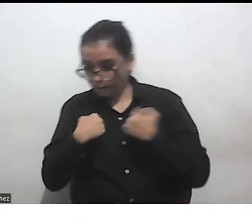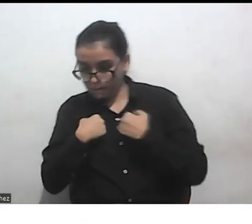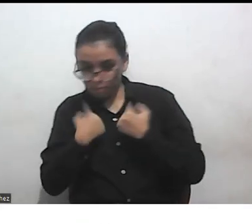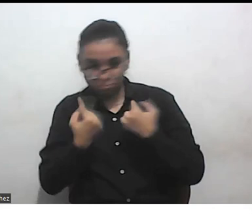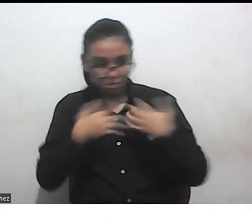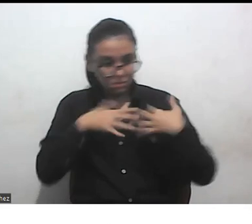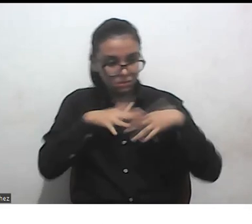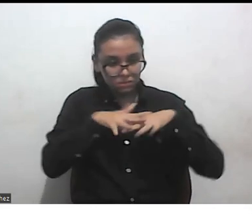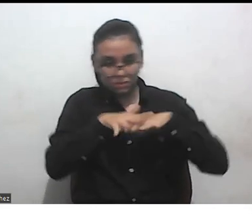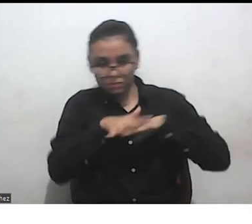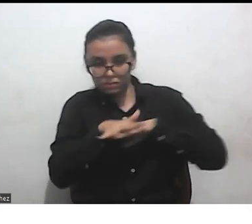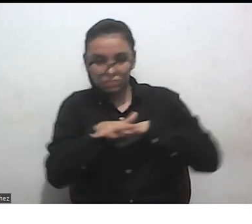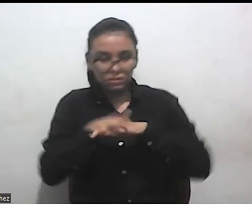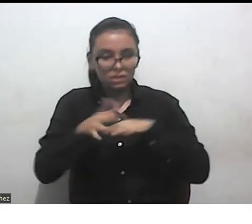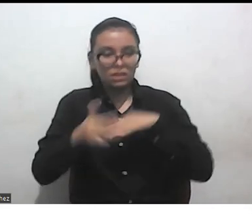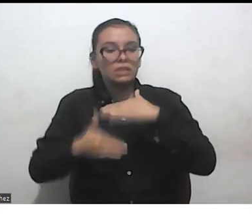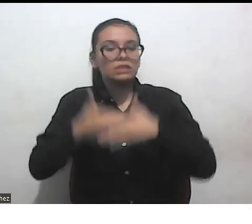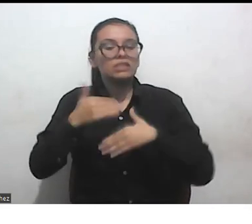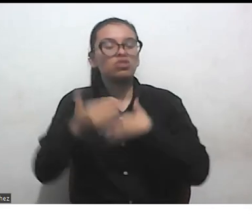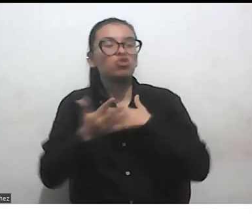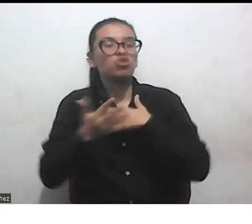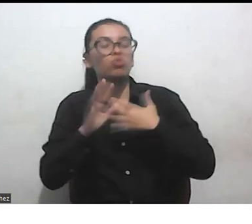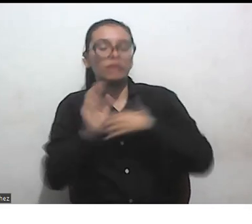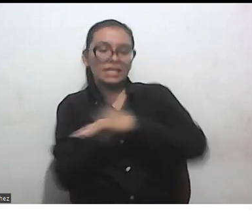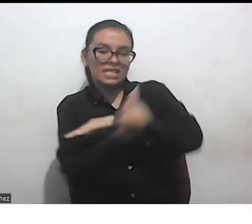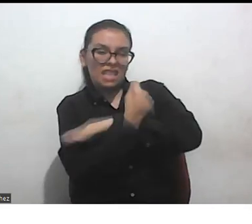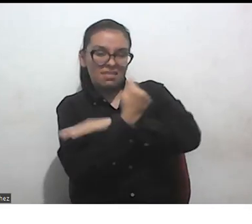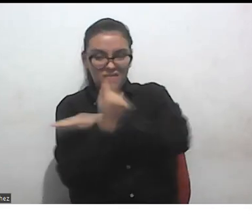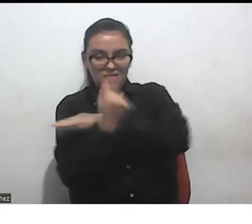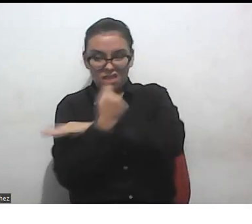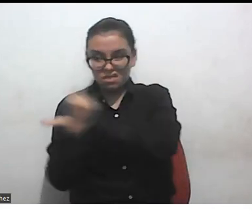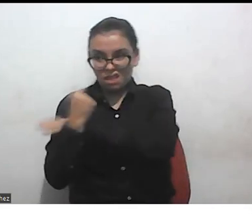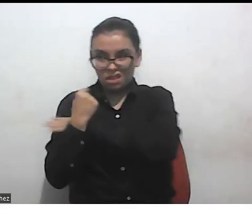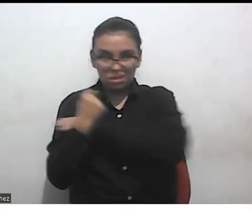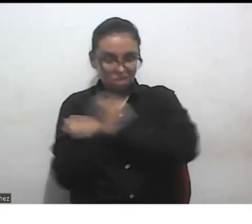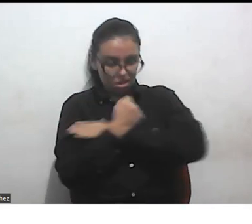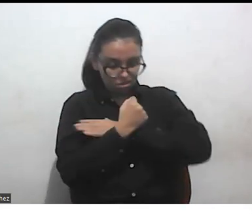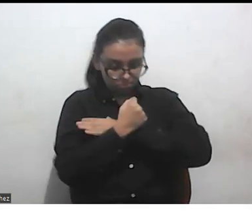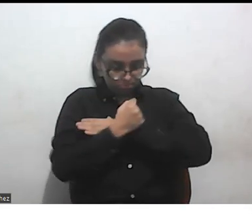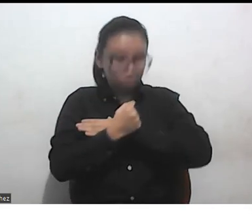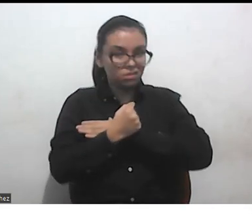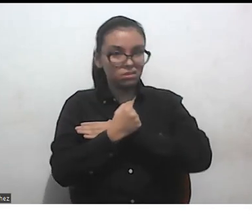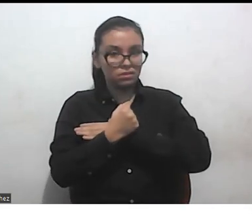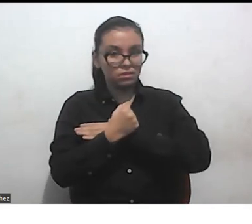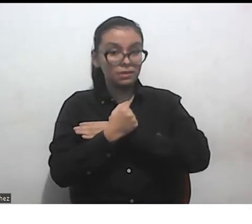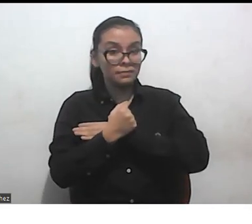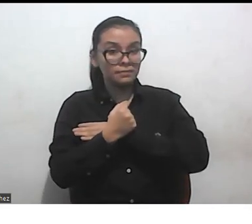levantan asuntos críticos. Aquí lo importante es justamente...